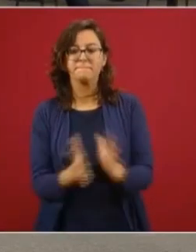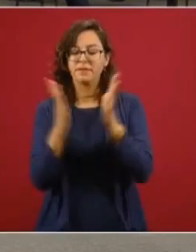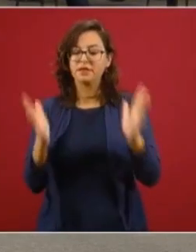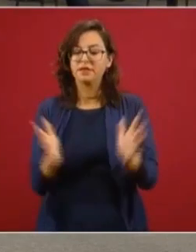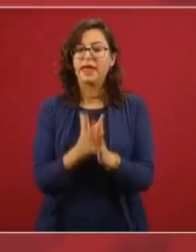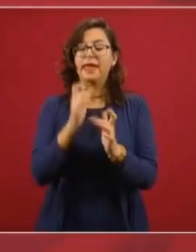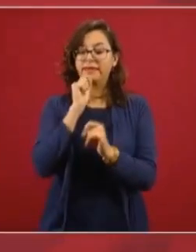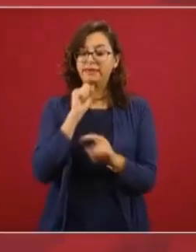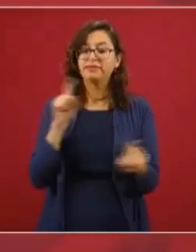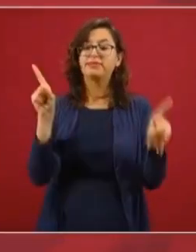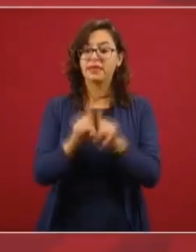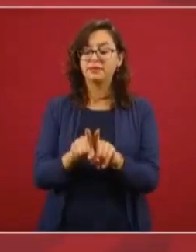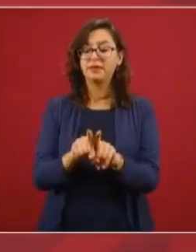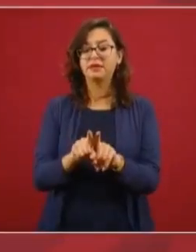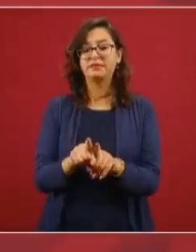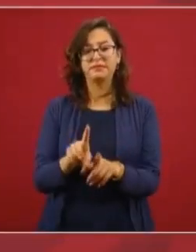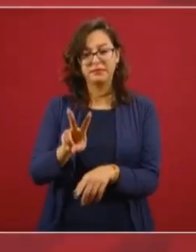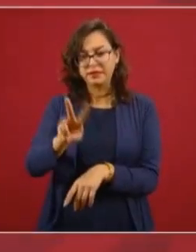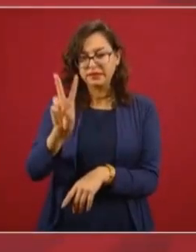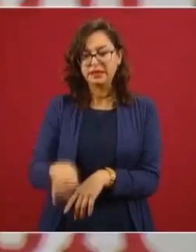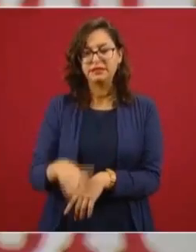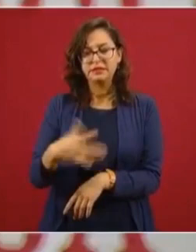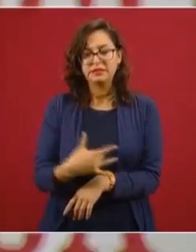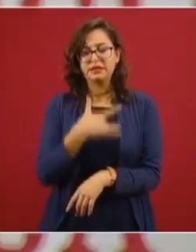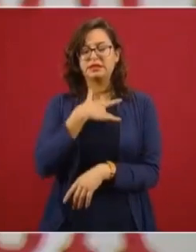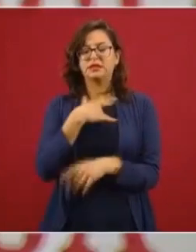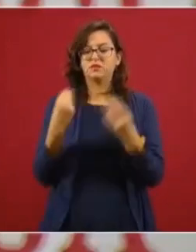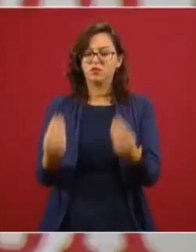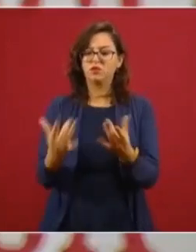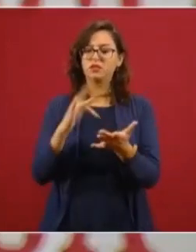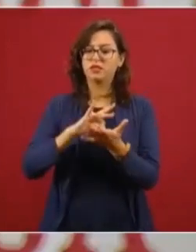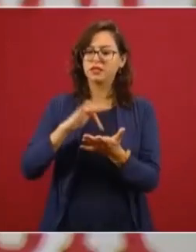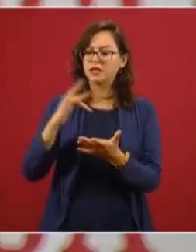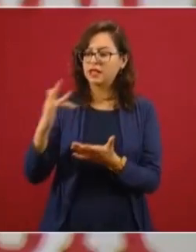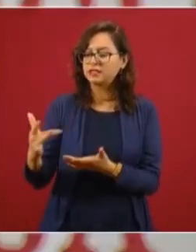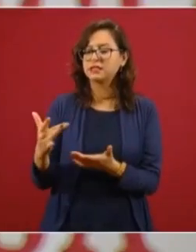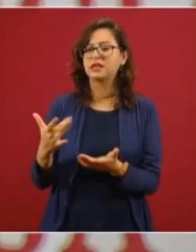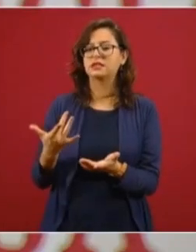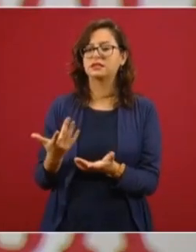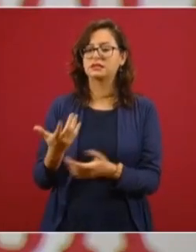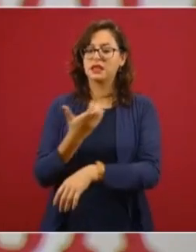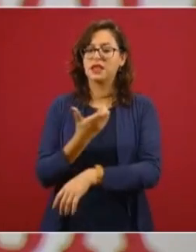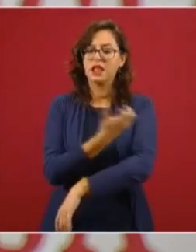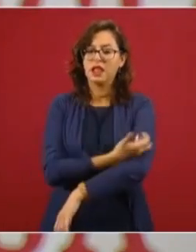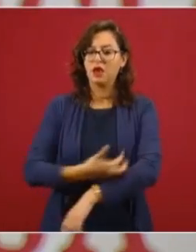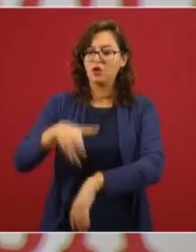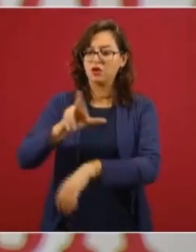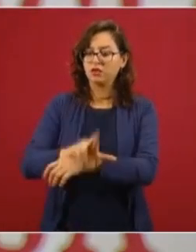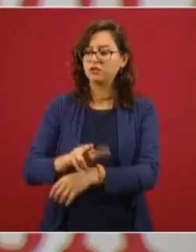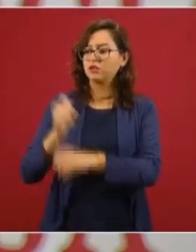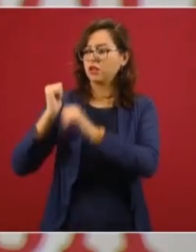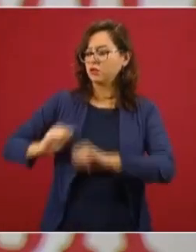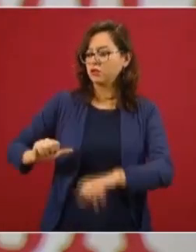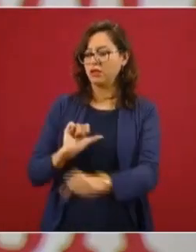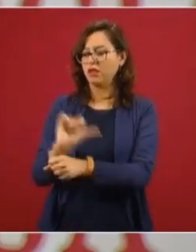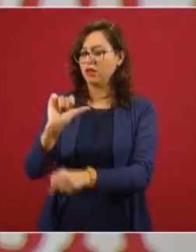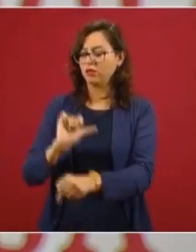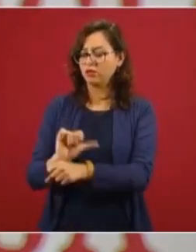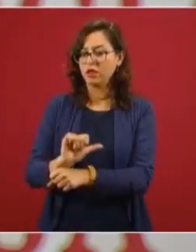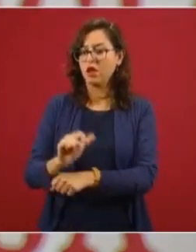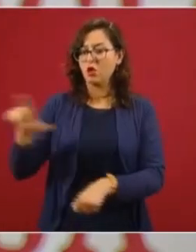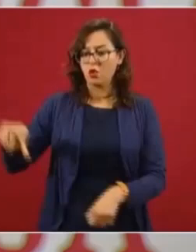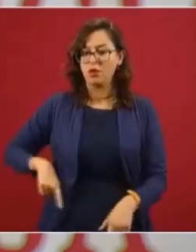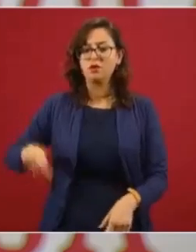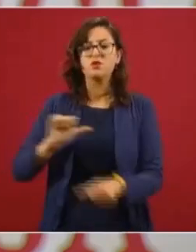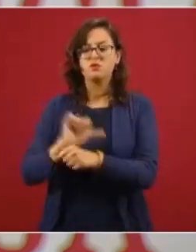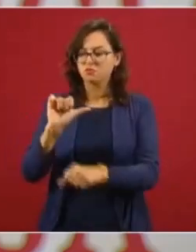también señalar que estamos muy agradecidos con el respaldo y la coordinación con las autoridades argentinas, con el Gobierno